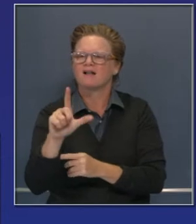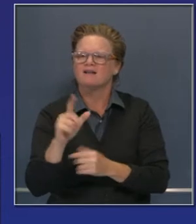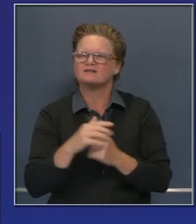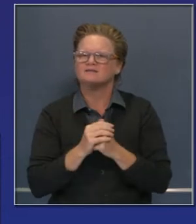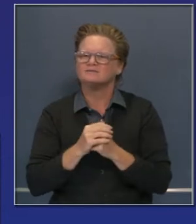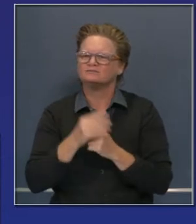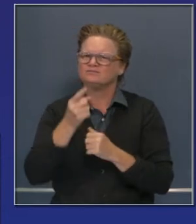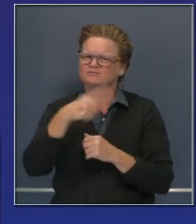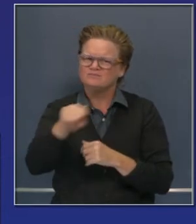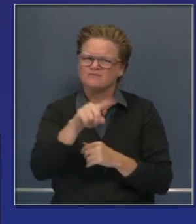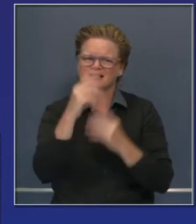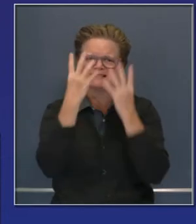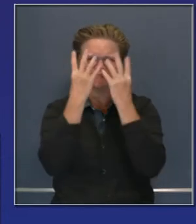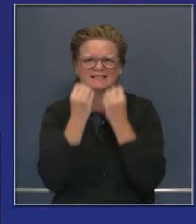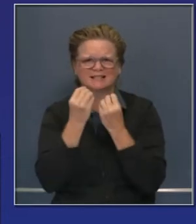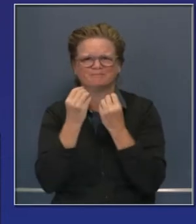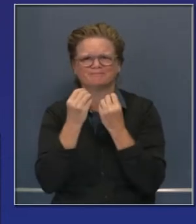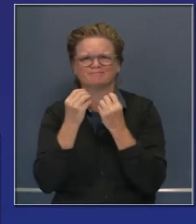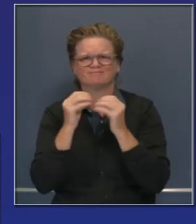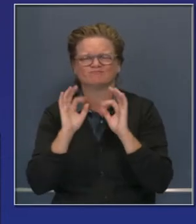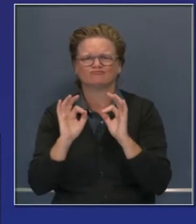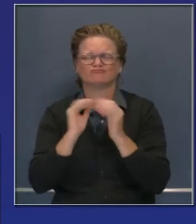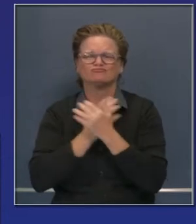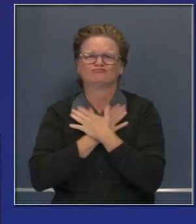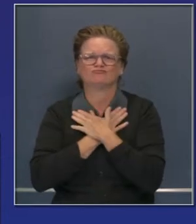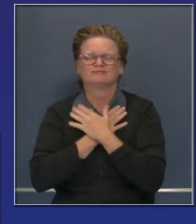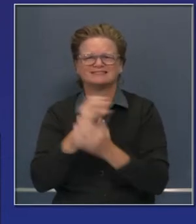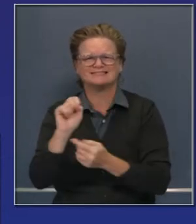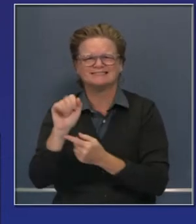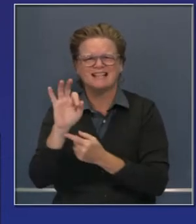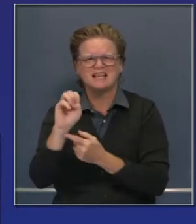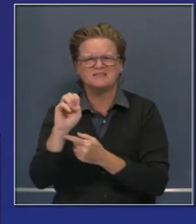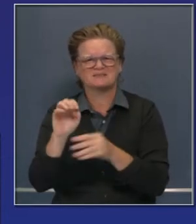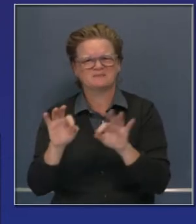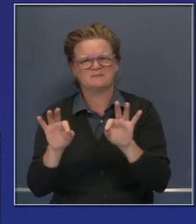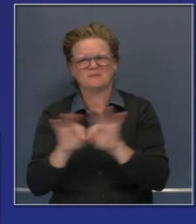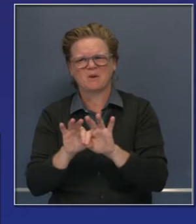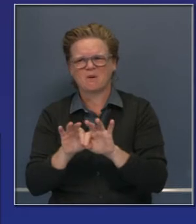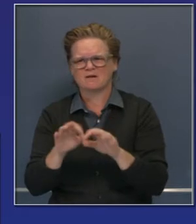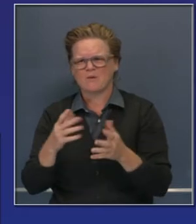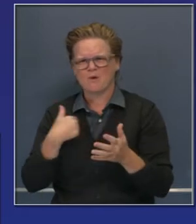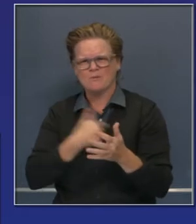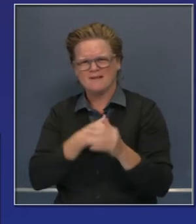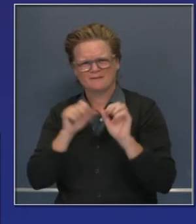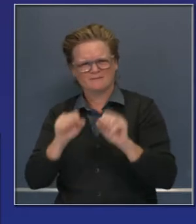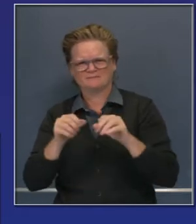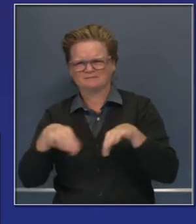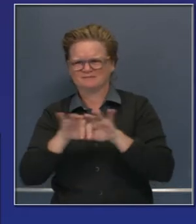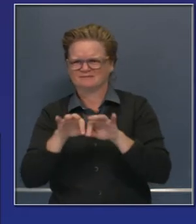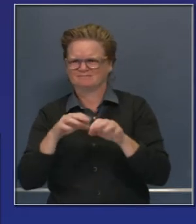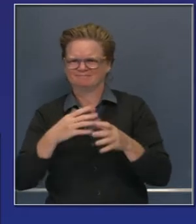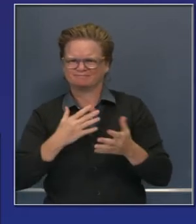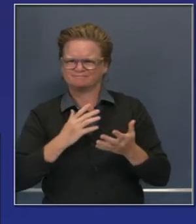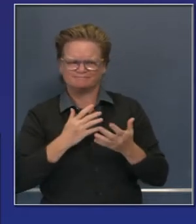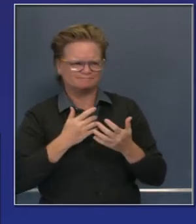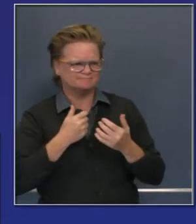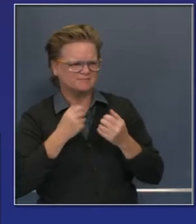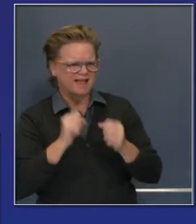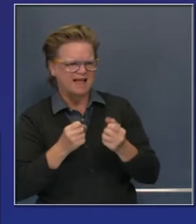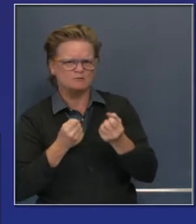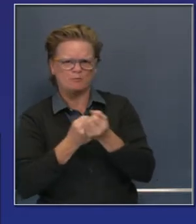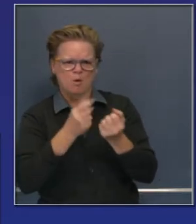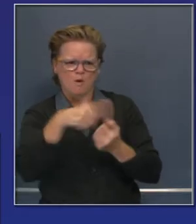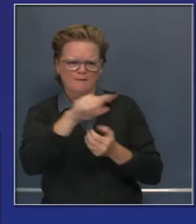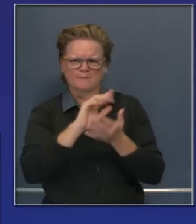Viviendas nos dan lugares a donde dormir y este tipo de apoyo ayuda a abordar el problema del desamparo de forma más